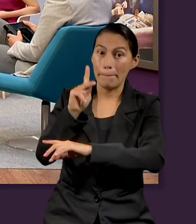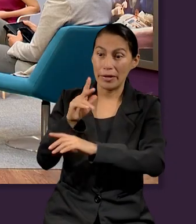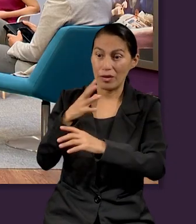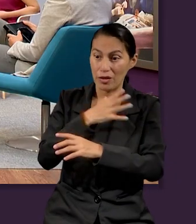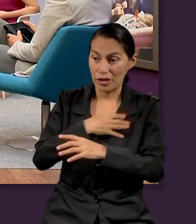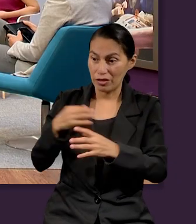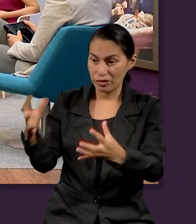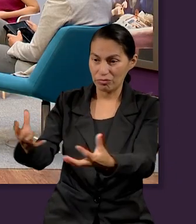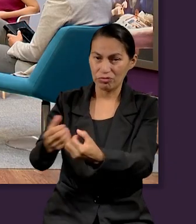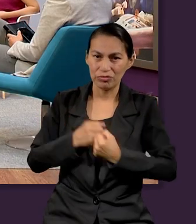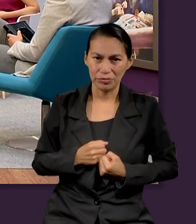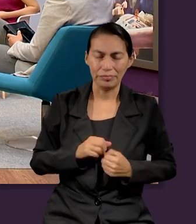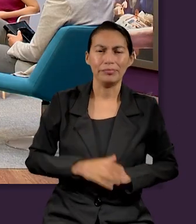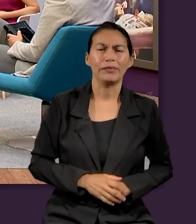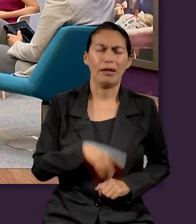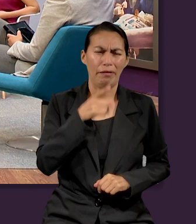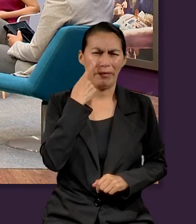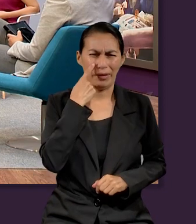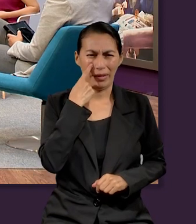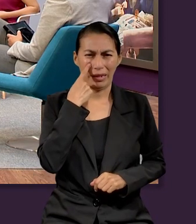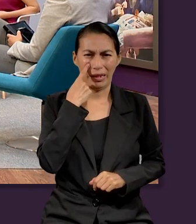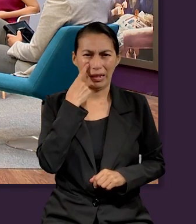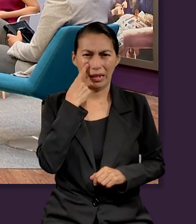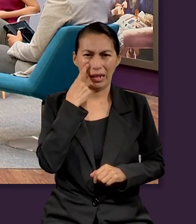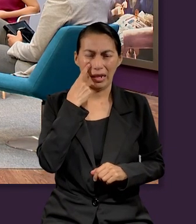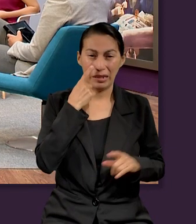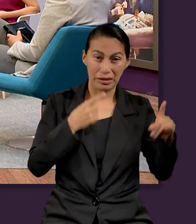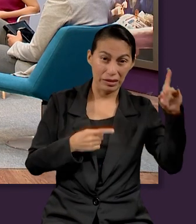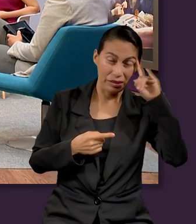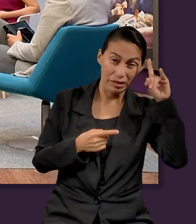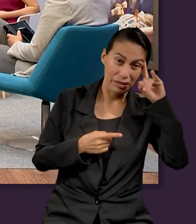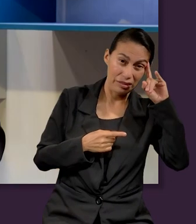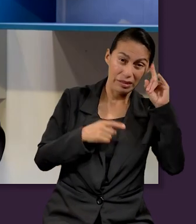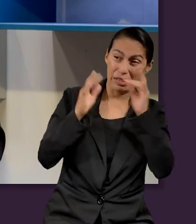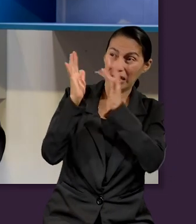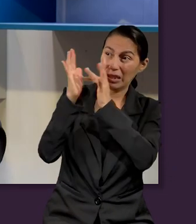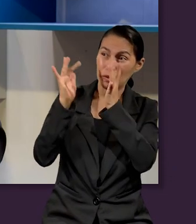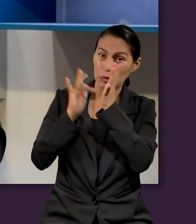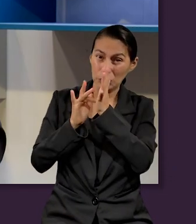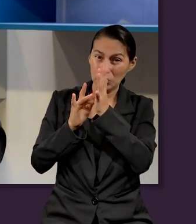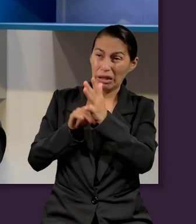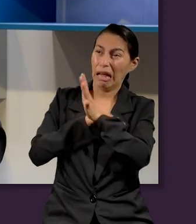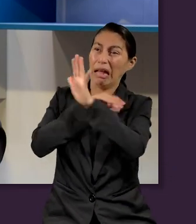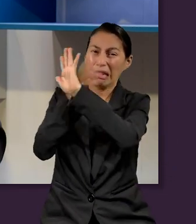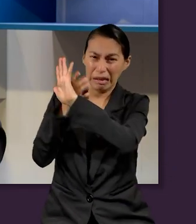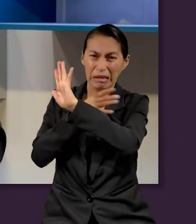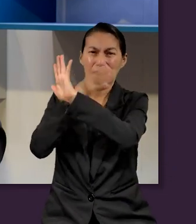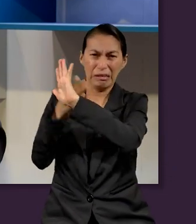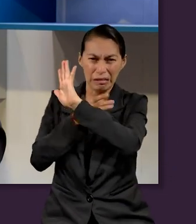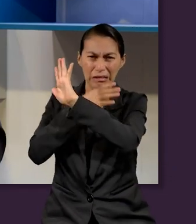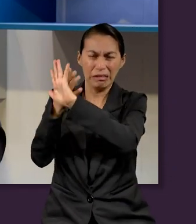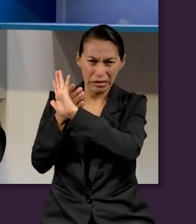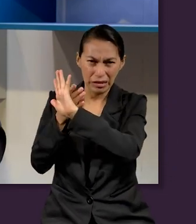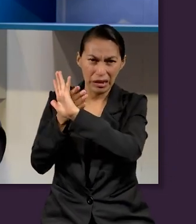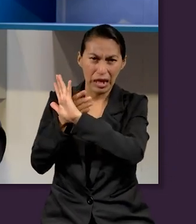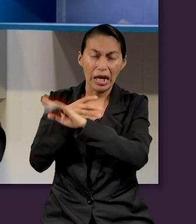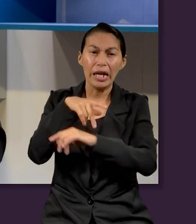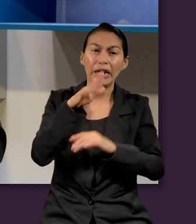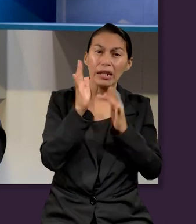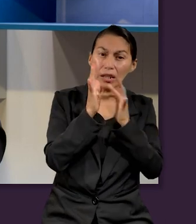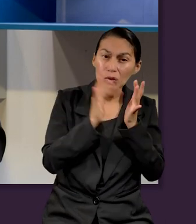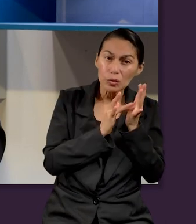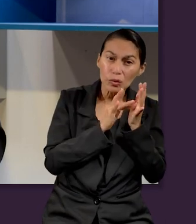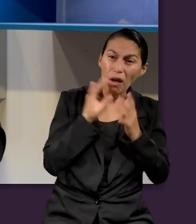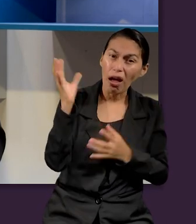contra Cristo, lo ataca con todo y Cristo vence. Si algo nos dejó clara esta lección es que Jesús